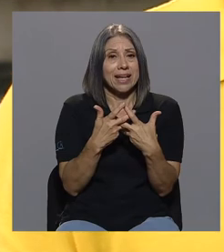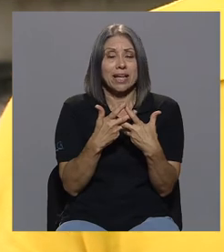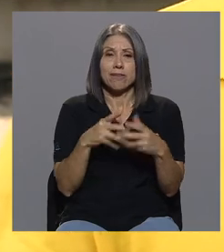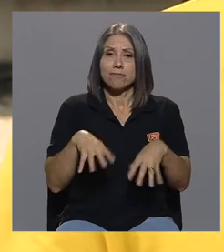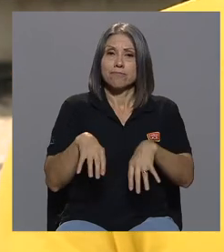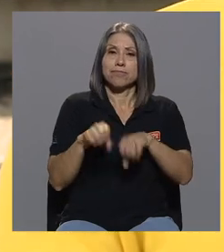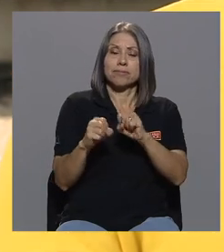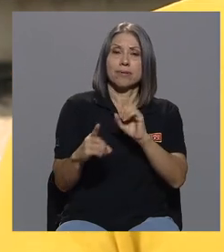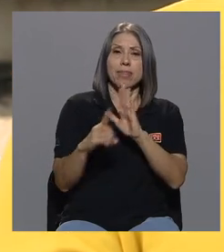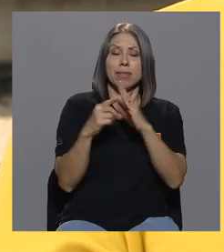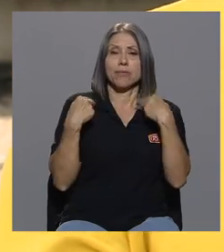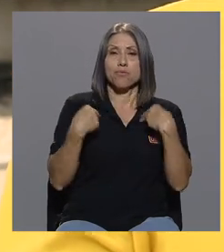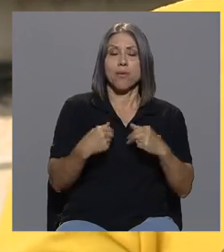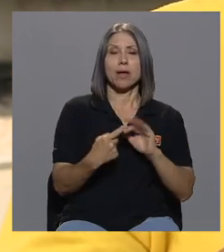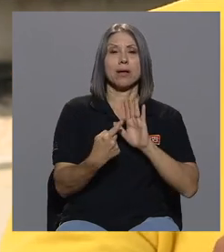suyo